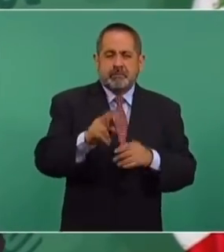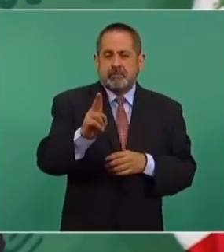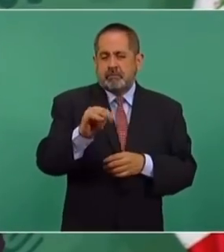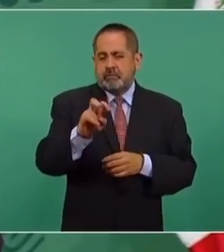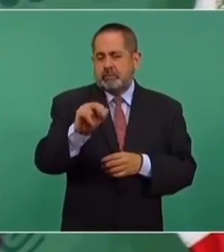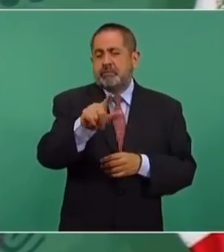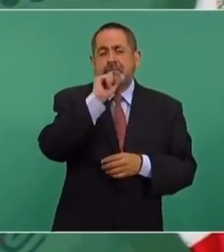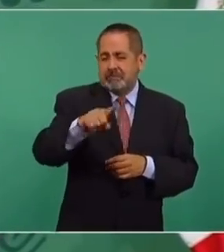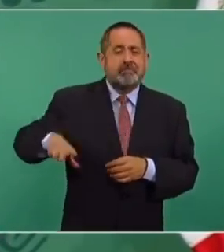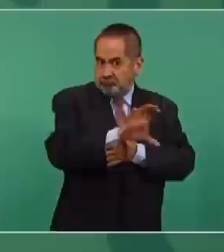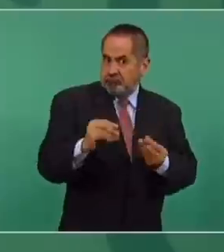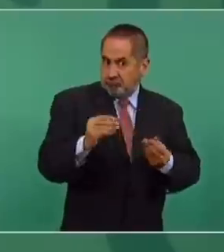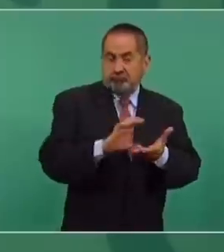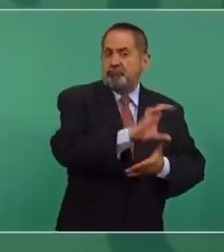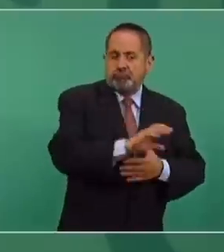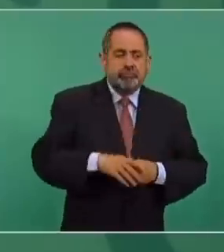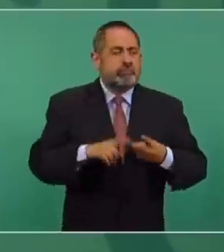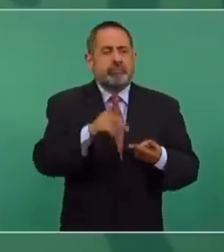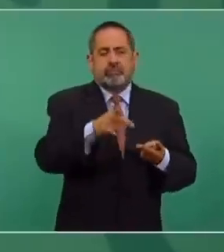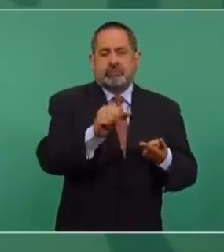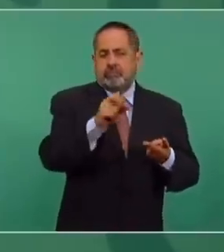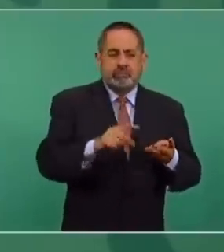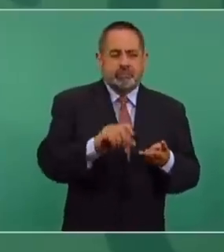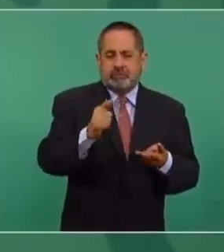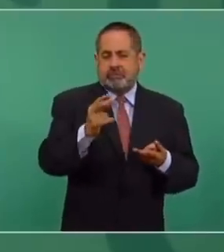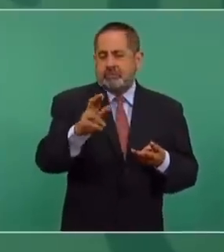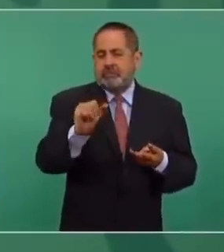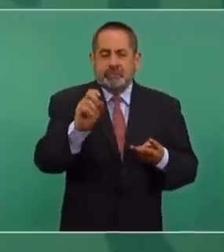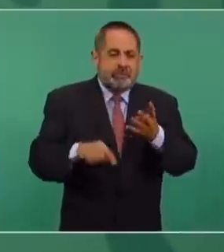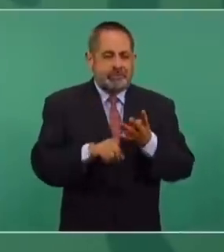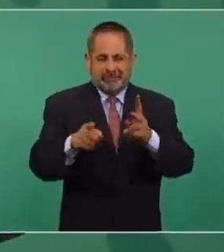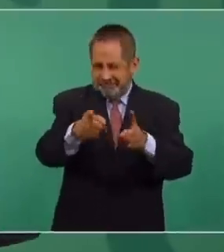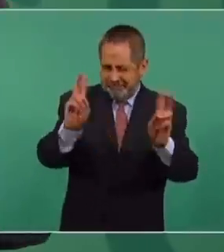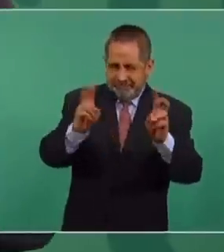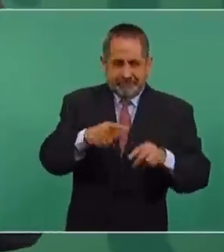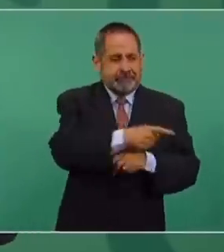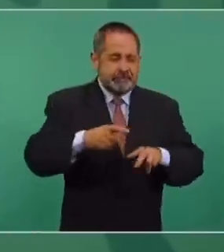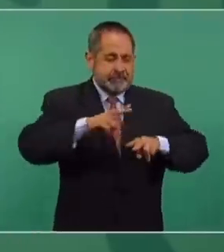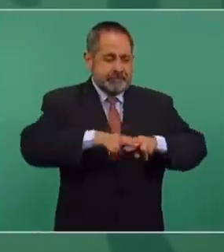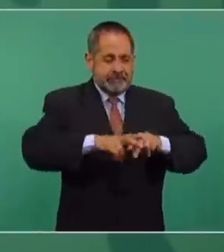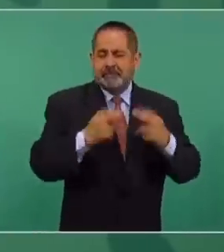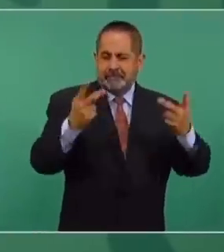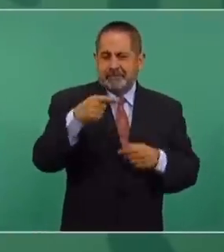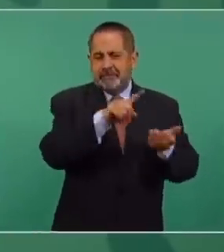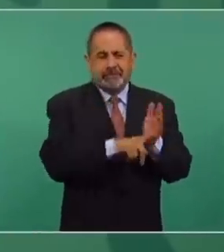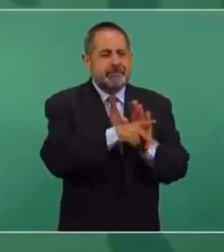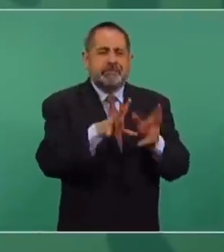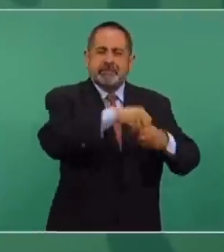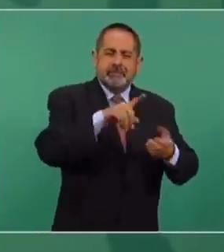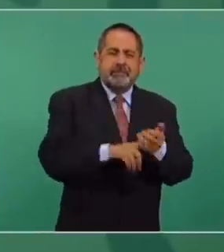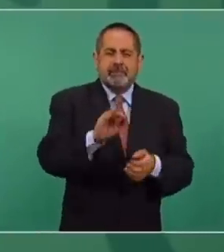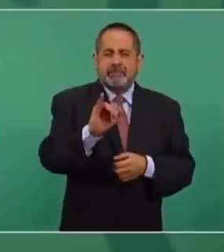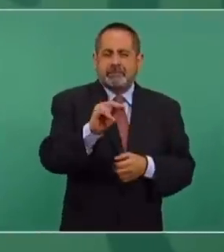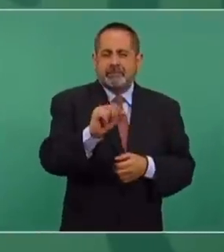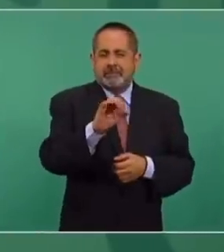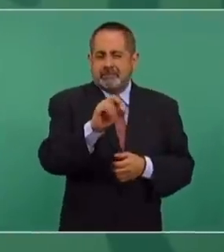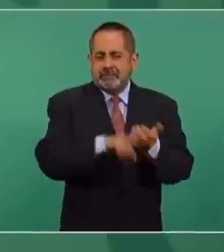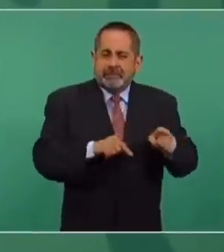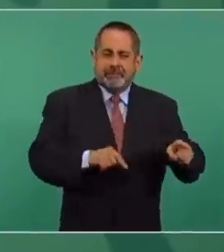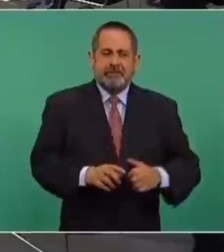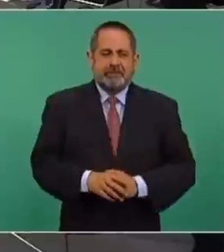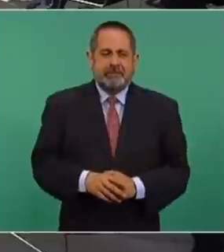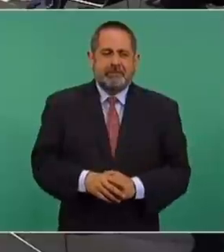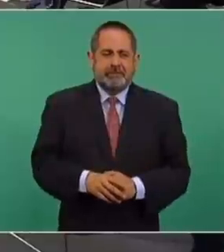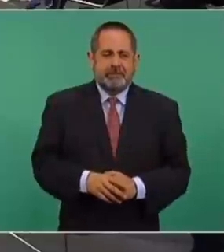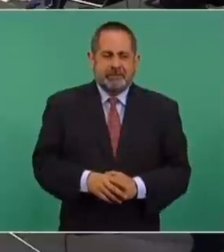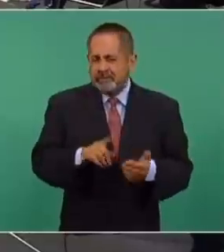que también recibía dinero del gobierno. Es Krause, es Aguilar Camín. Hablas de La Silla Rota y es un programa del financiero. No, es